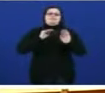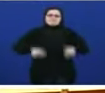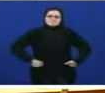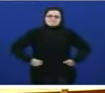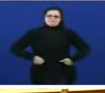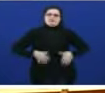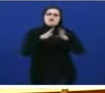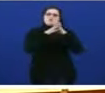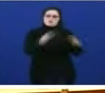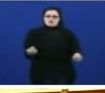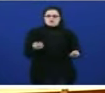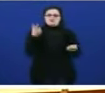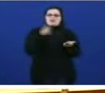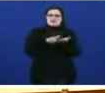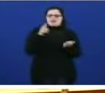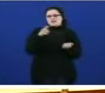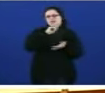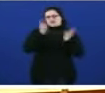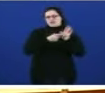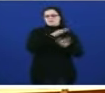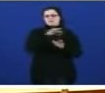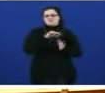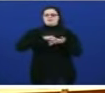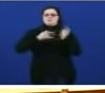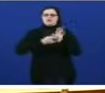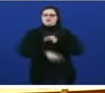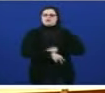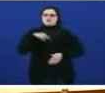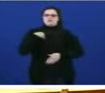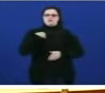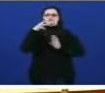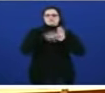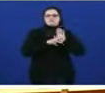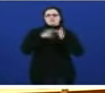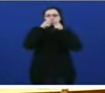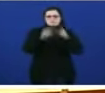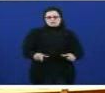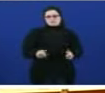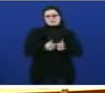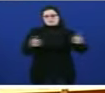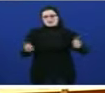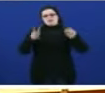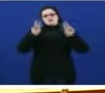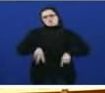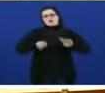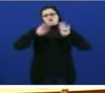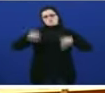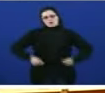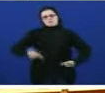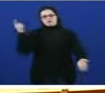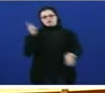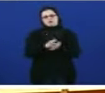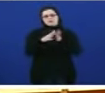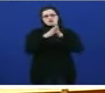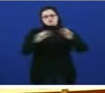consenso da lei e do plano seral de normalización lingüística do que nunca se deberon separar volvan o consenso do